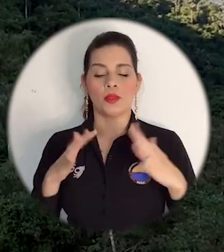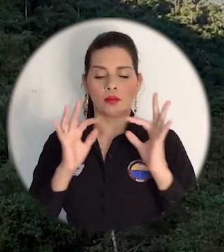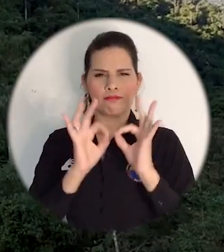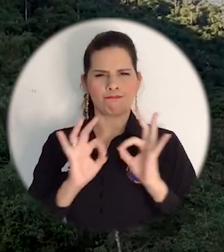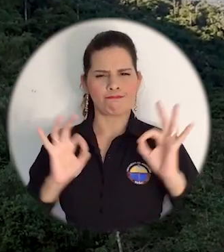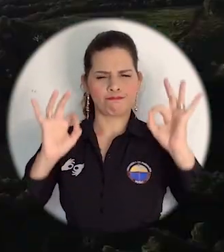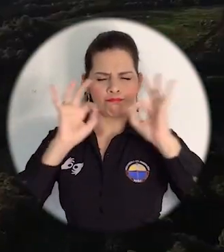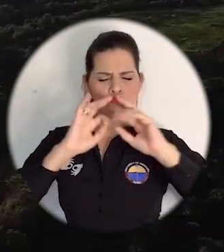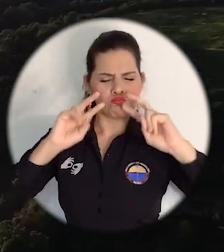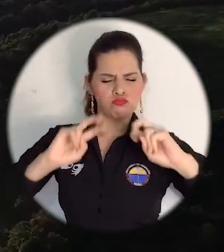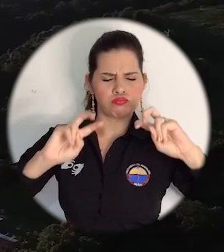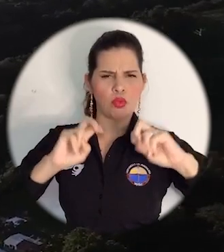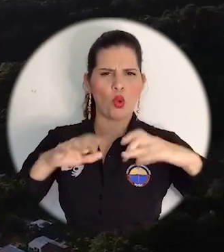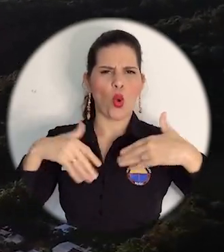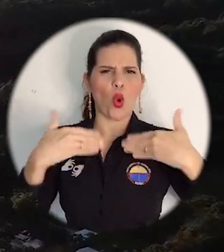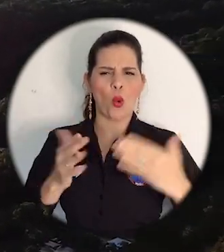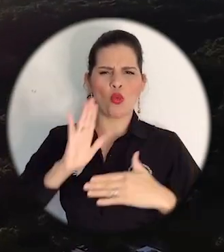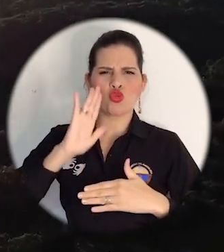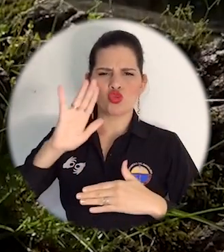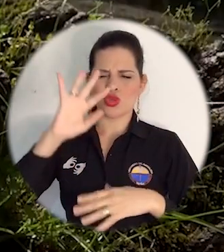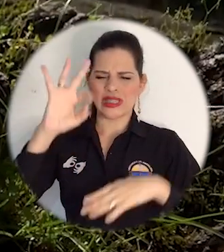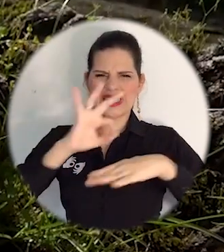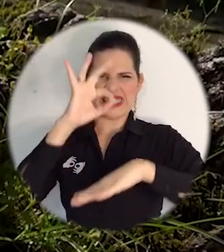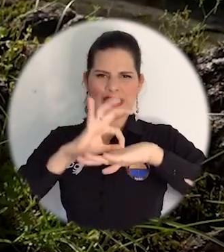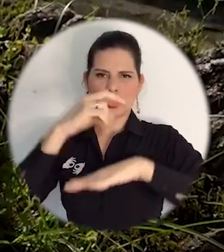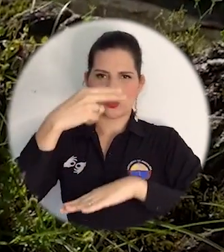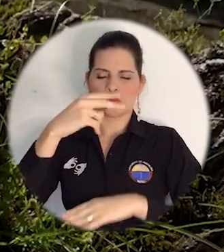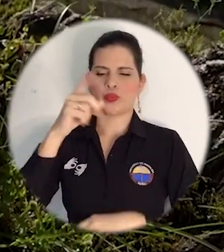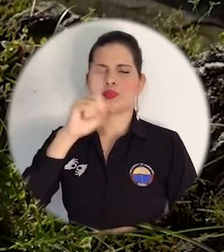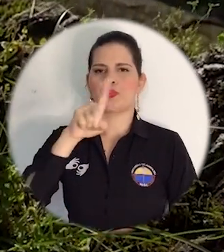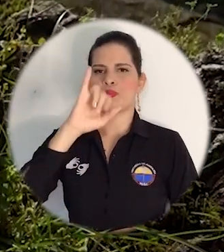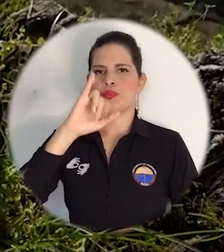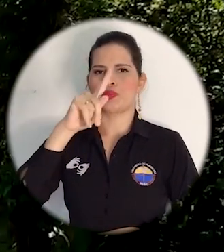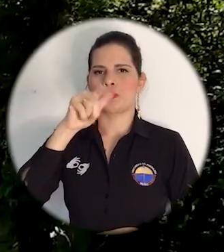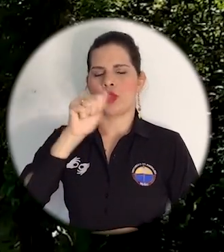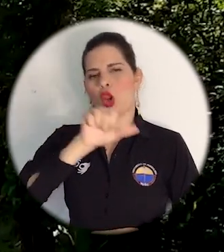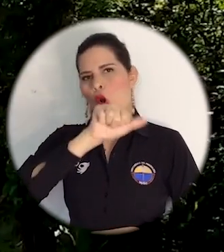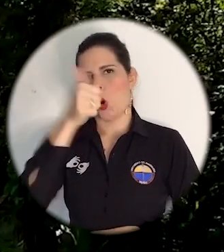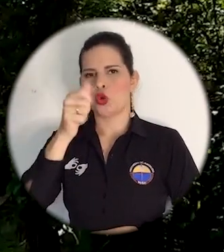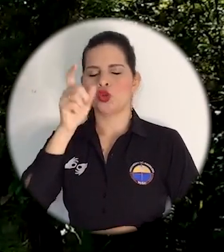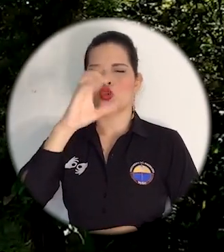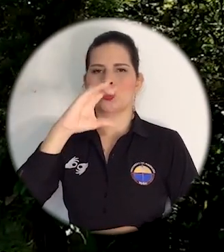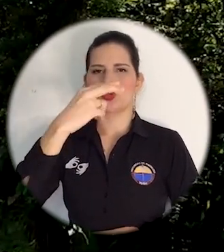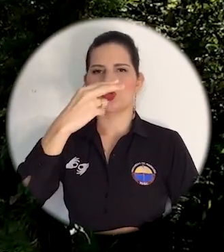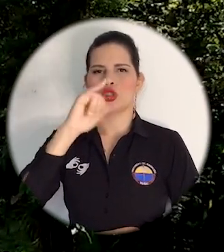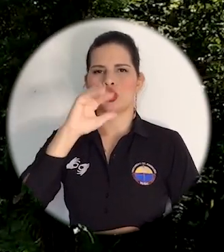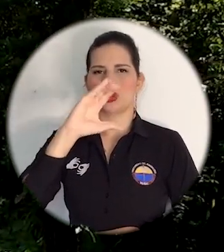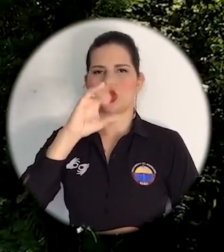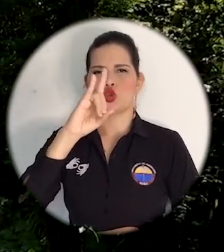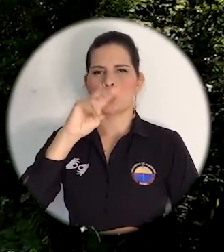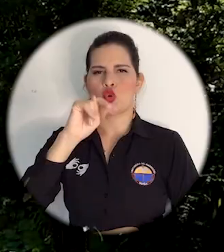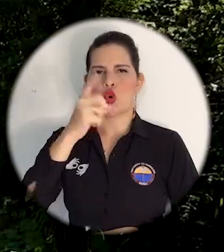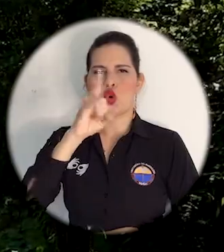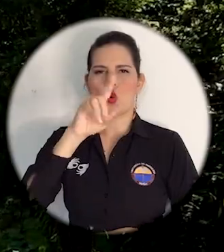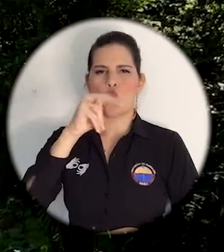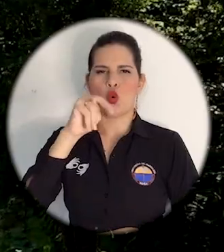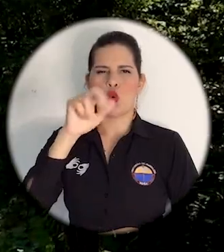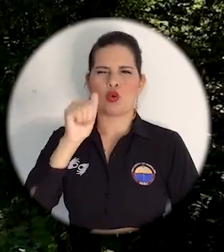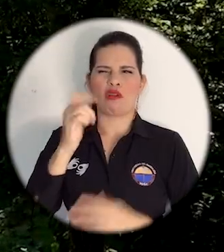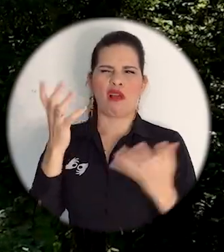Una importante investigación sobre las tendencias geográficas del Zika y el chikungunya en la Puerta de Oro de la Amazonía colombiana,